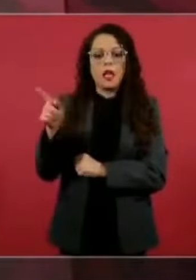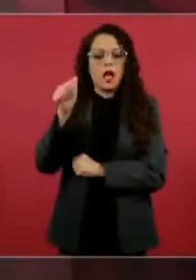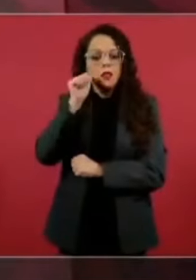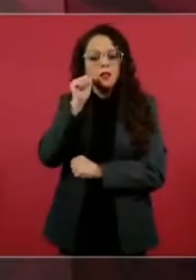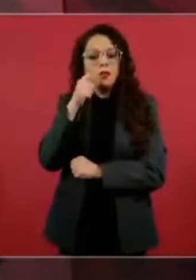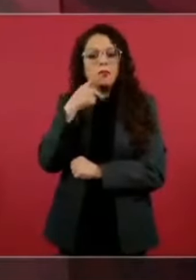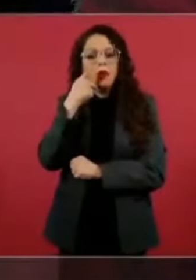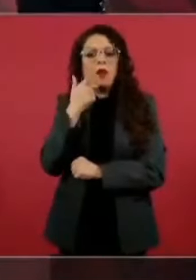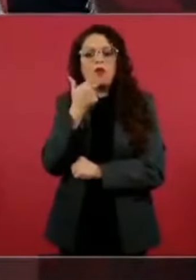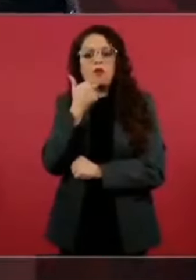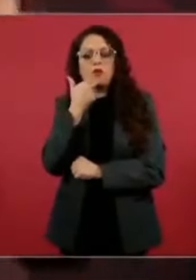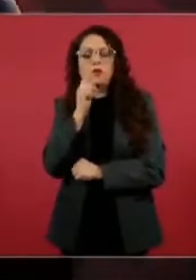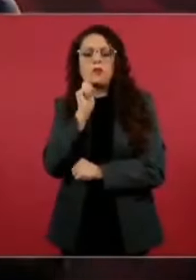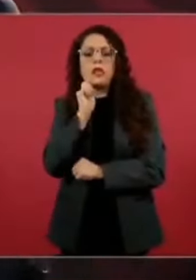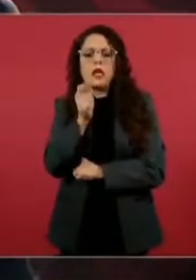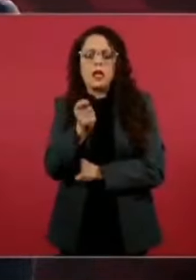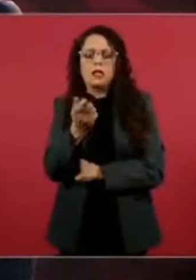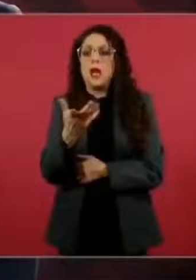polarizando? No,